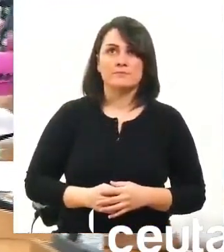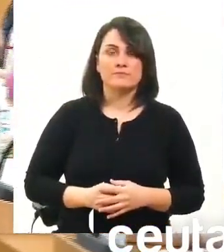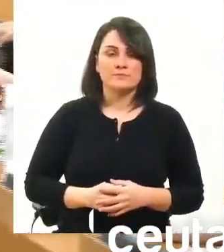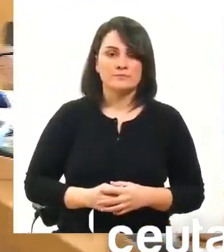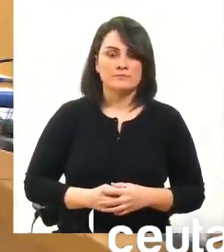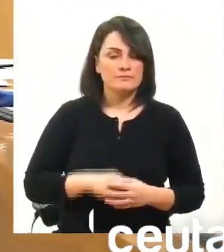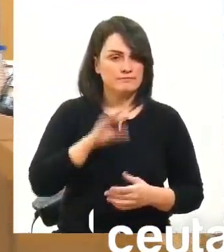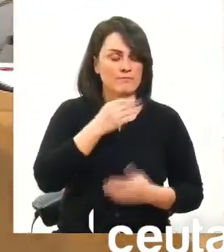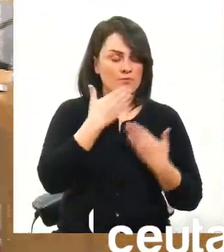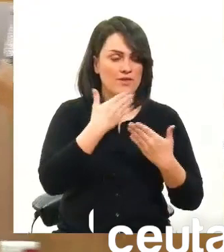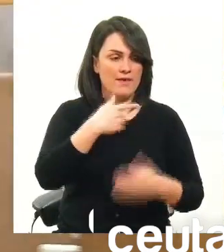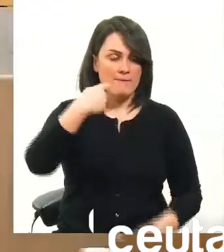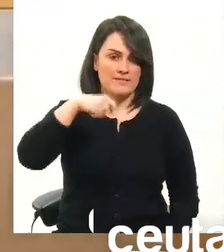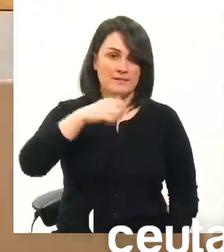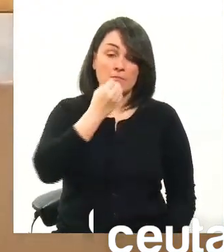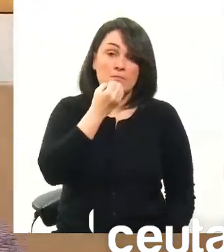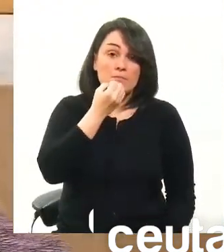sí muchas gracias presidente bueno